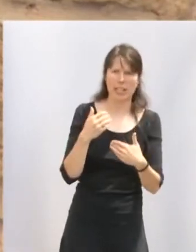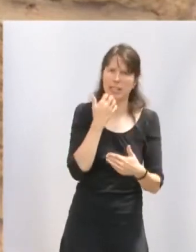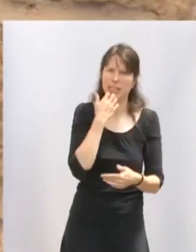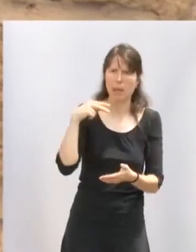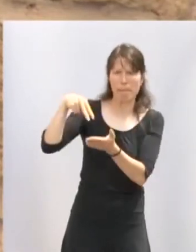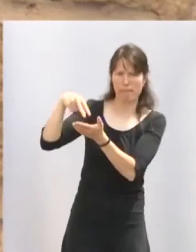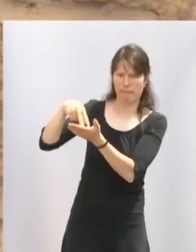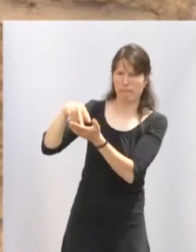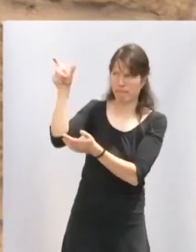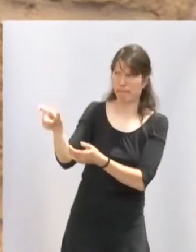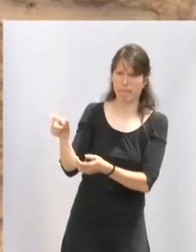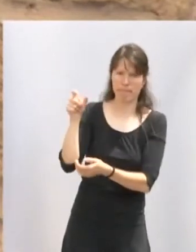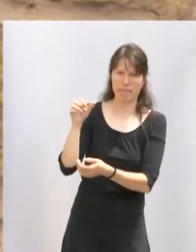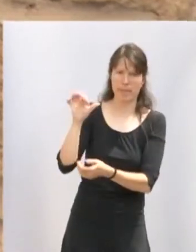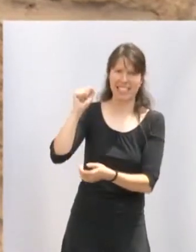sigue